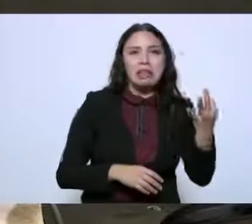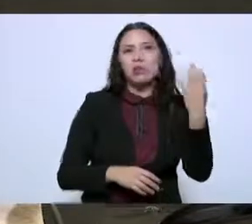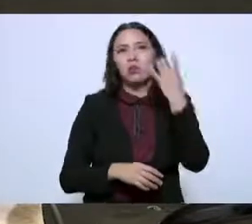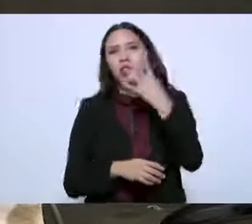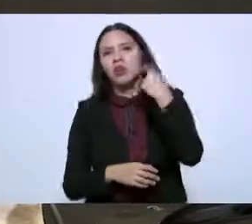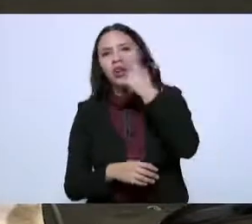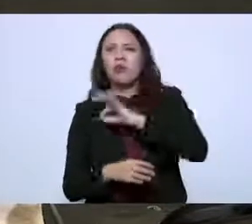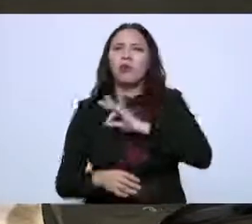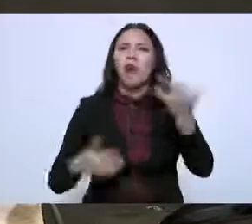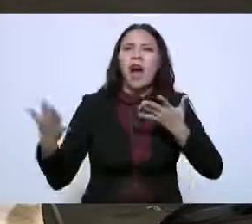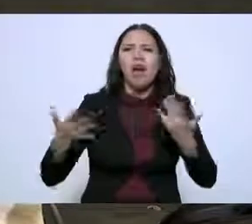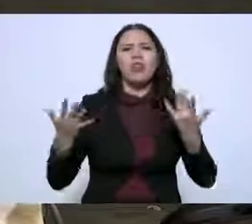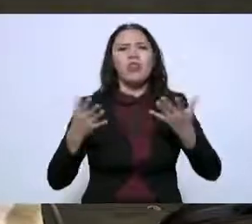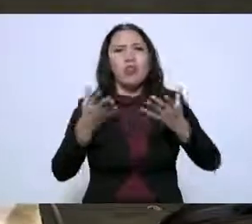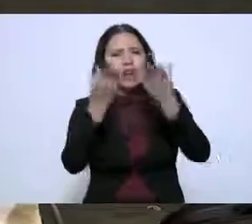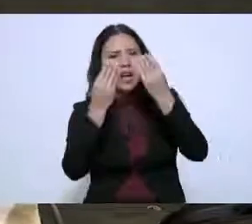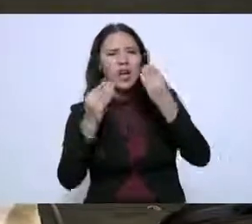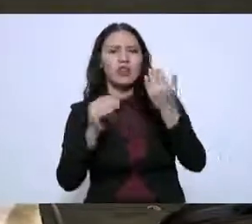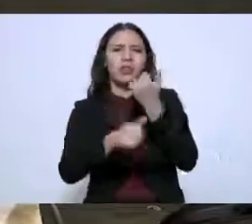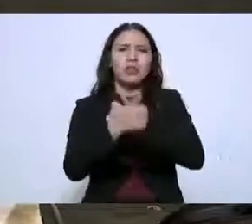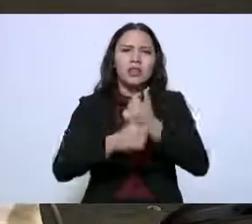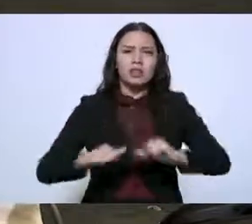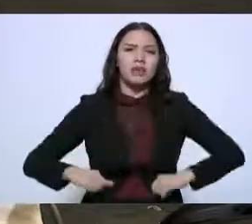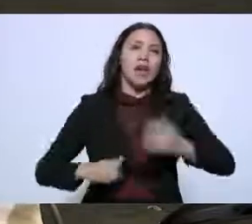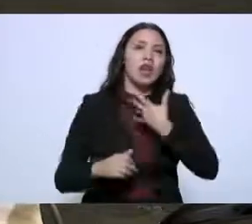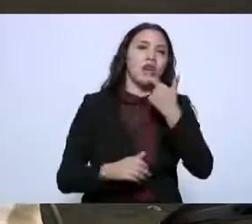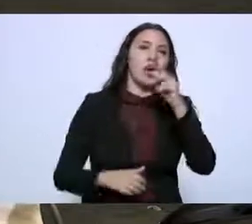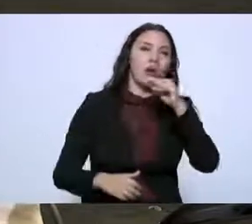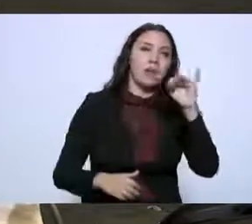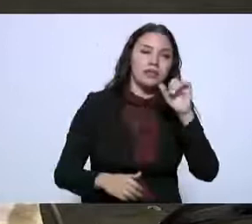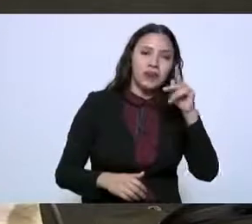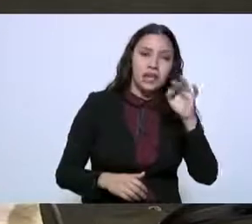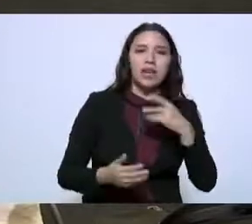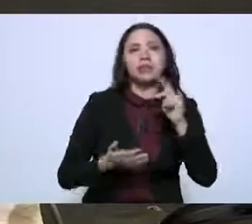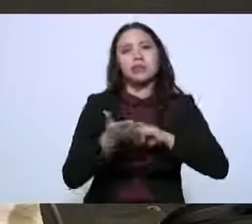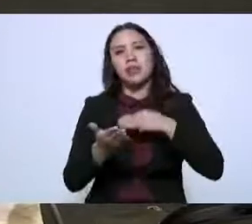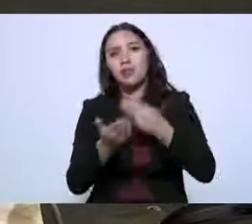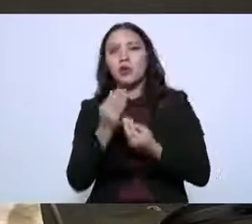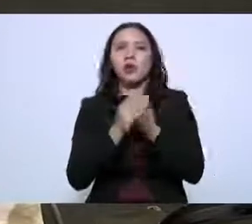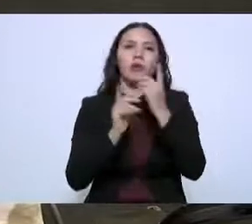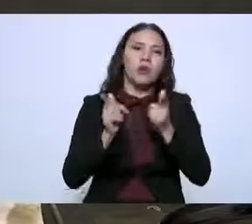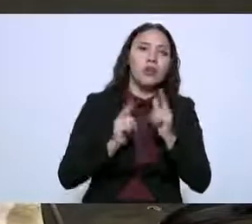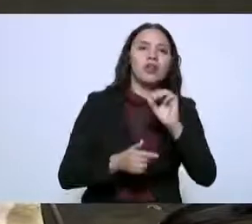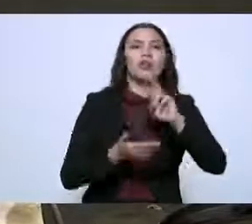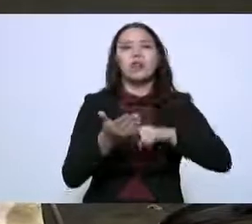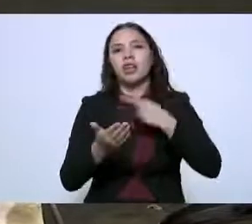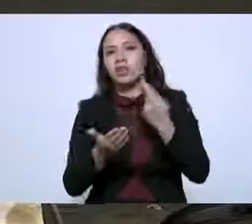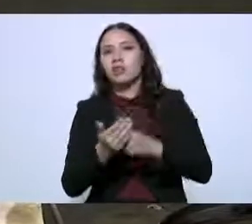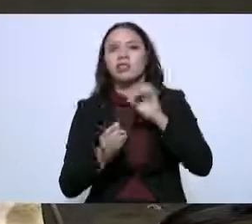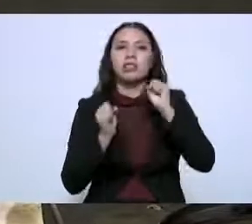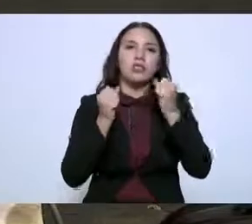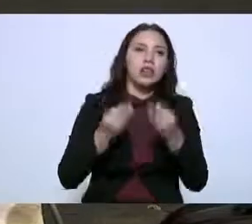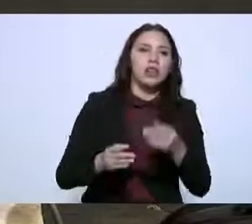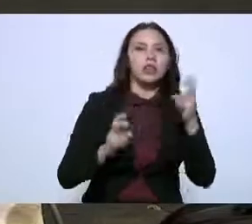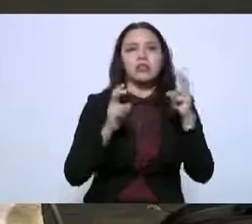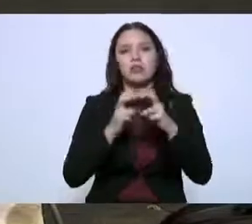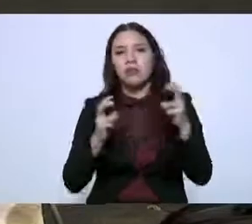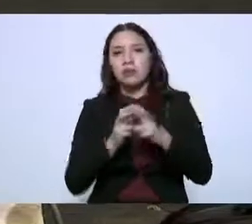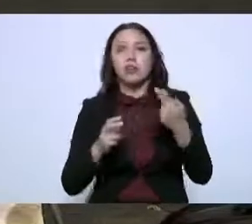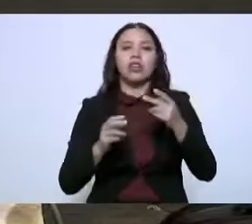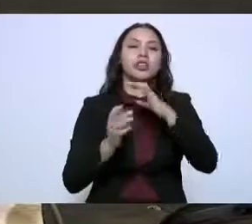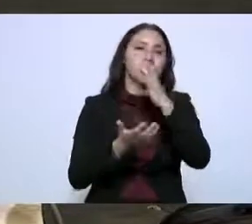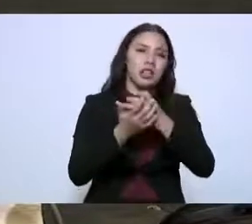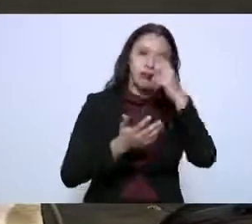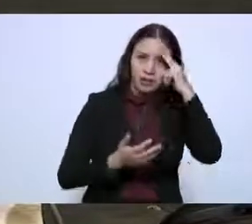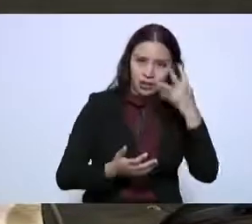artística estamos en Gómez Farías en Matamoros en Nuevo Laredo en Reynosa en San Fernando Tampico y Ciudad